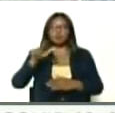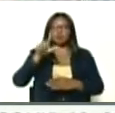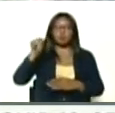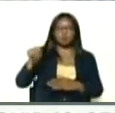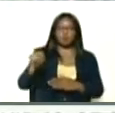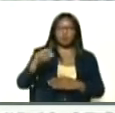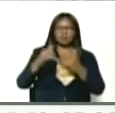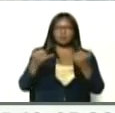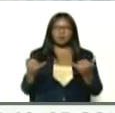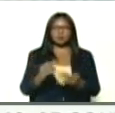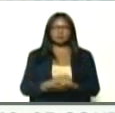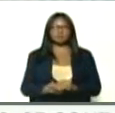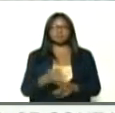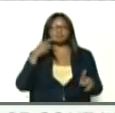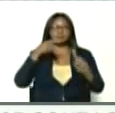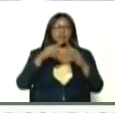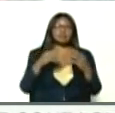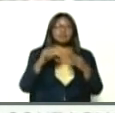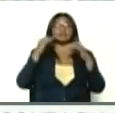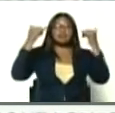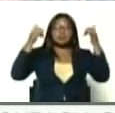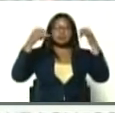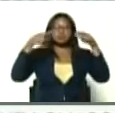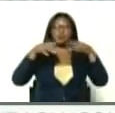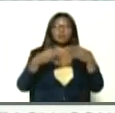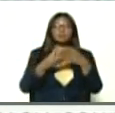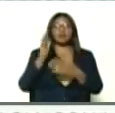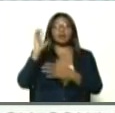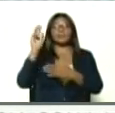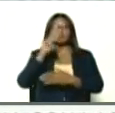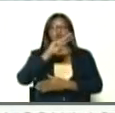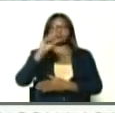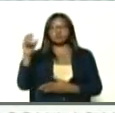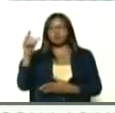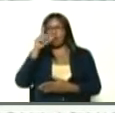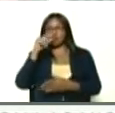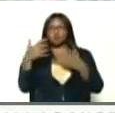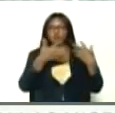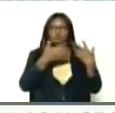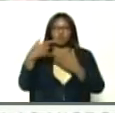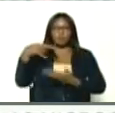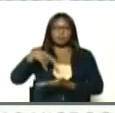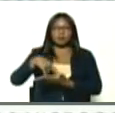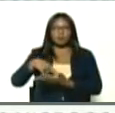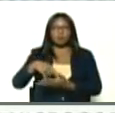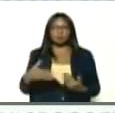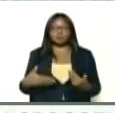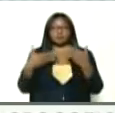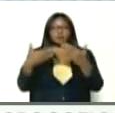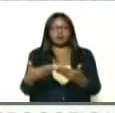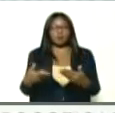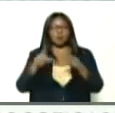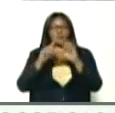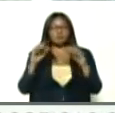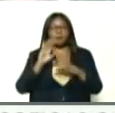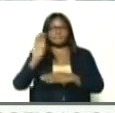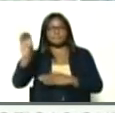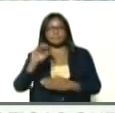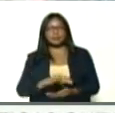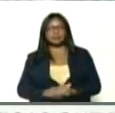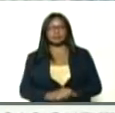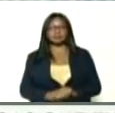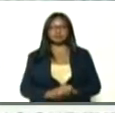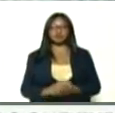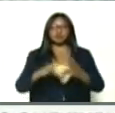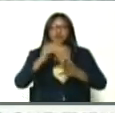propósito de la celebración, de la campaña de Carabobos, usted y nosotros, el país, podrá entregarle al país, a la nación